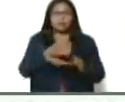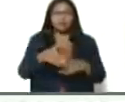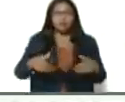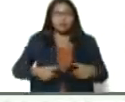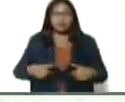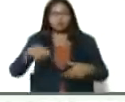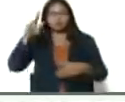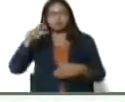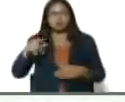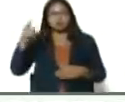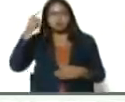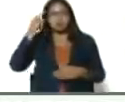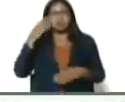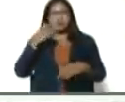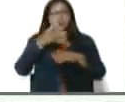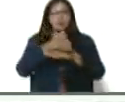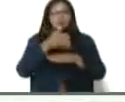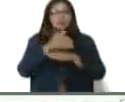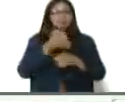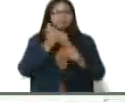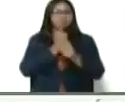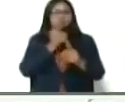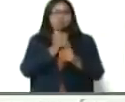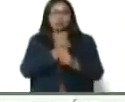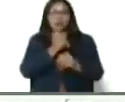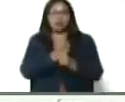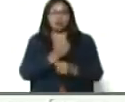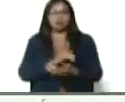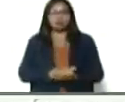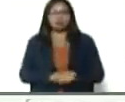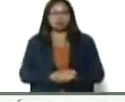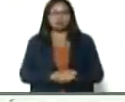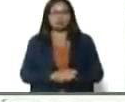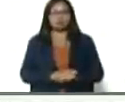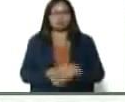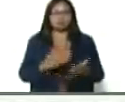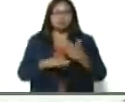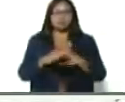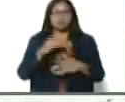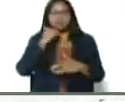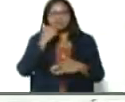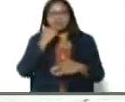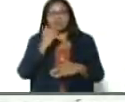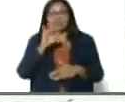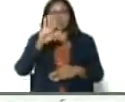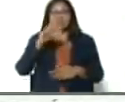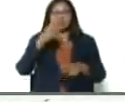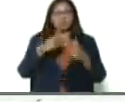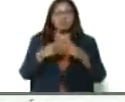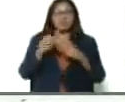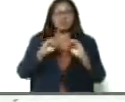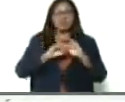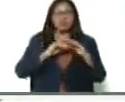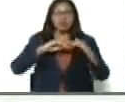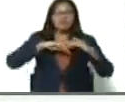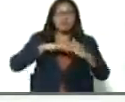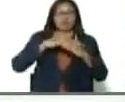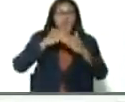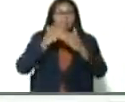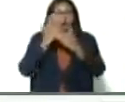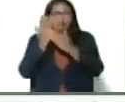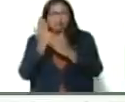día a día, para salir a faenar, presidente. Podemos decirle, que salimos cerca, de las cinco y media de la mañana, ya,